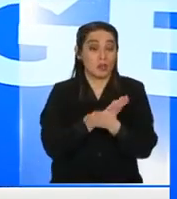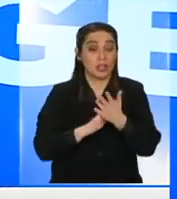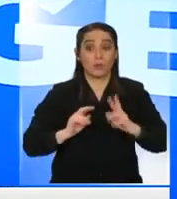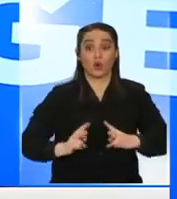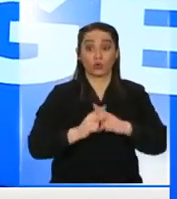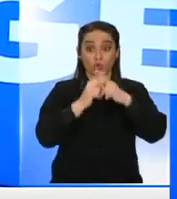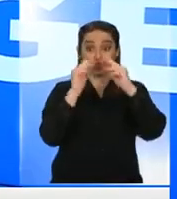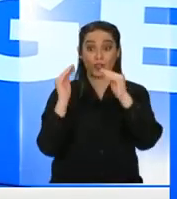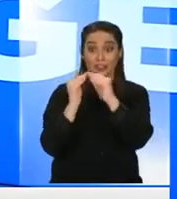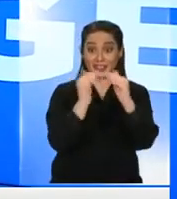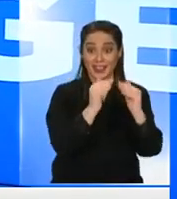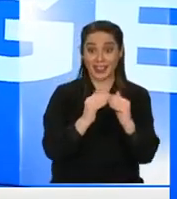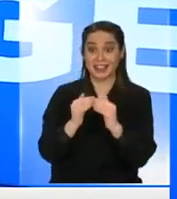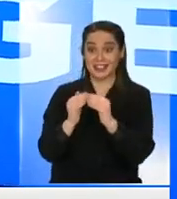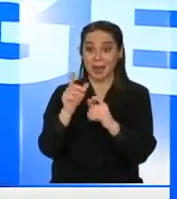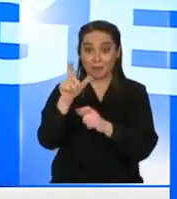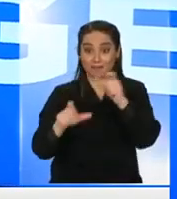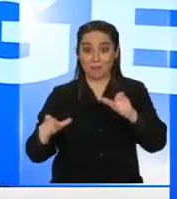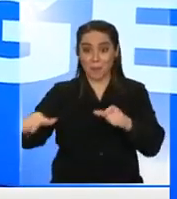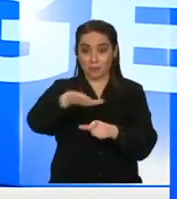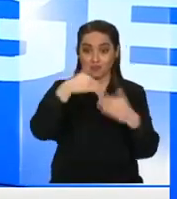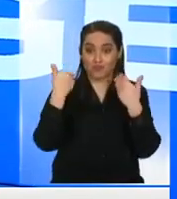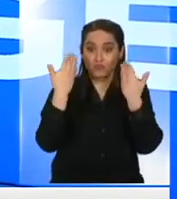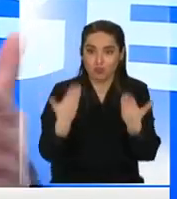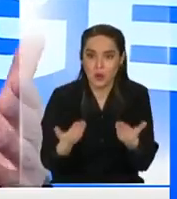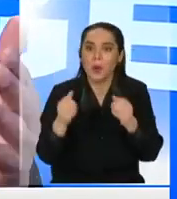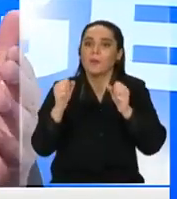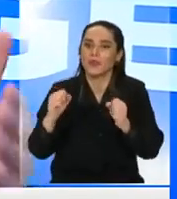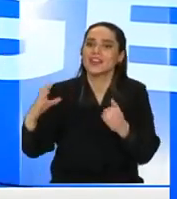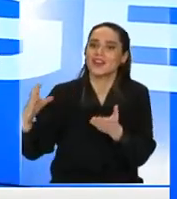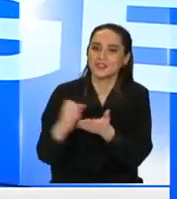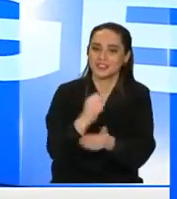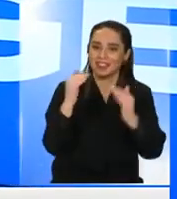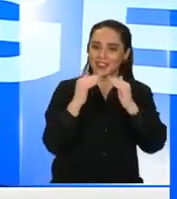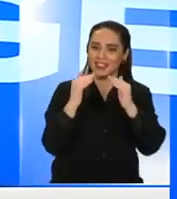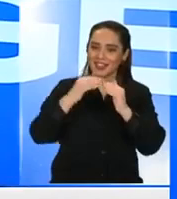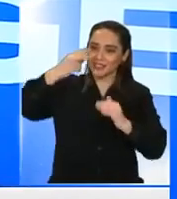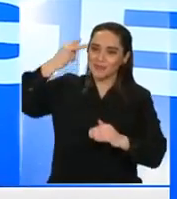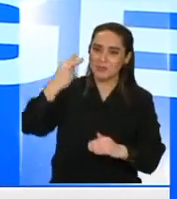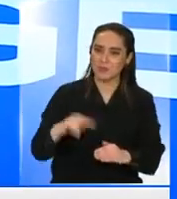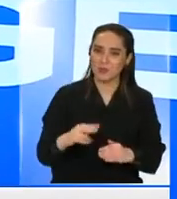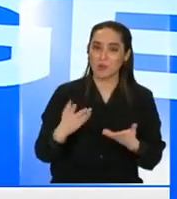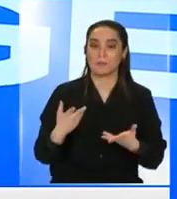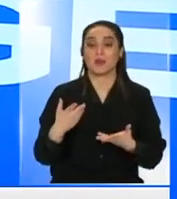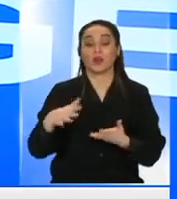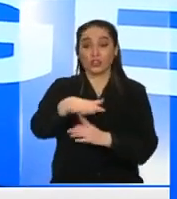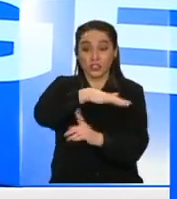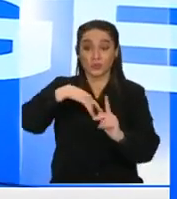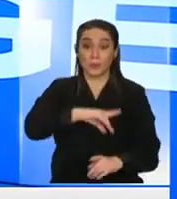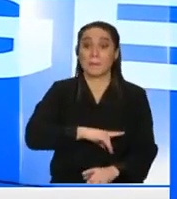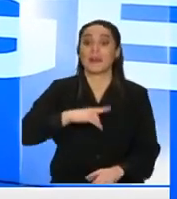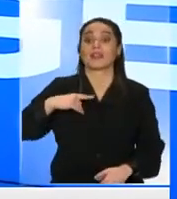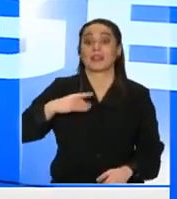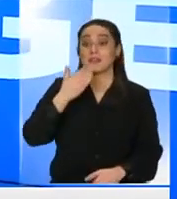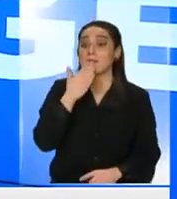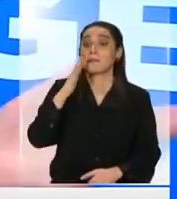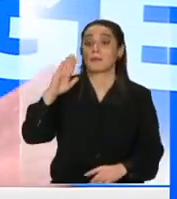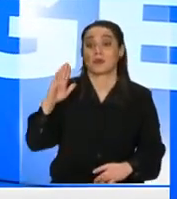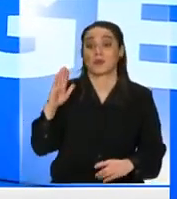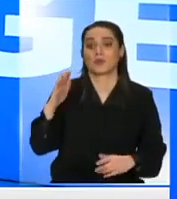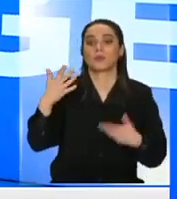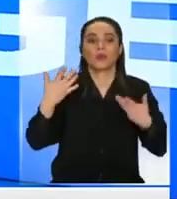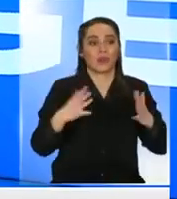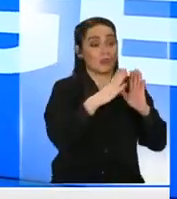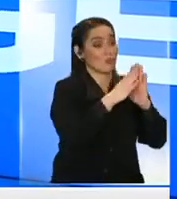podrían estar esperando sus viviendas propias digamos en condiciones mucho más dignas de lo que este modelo las tiene hoy día porque efectivamente